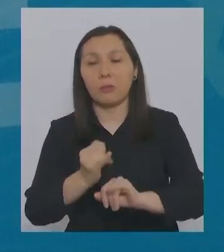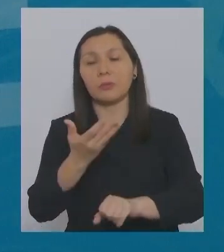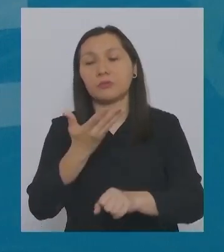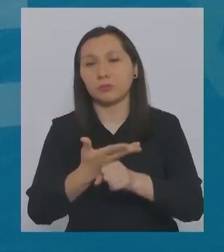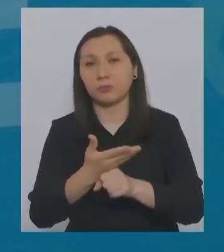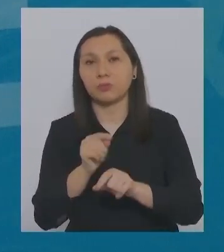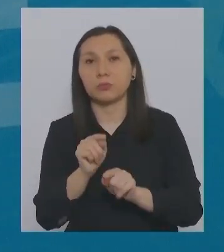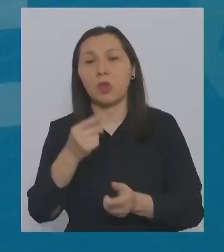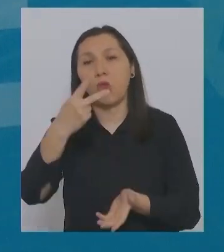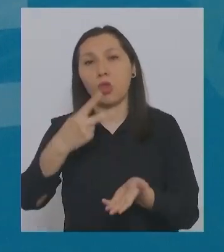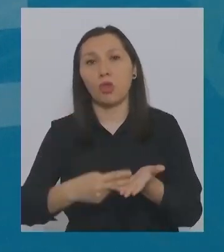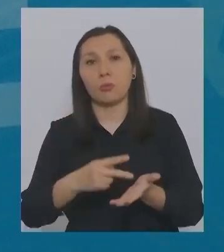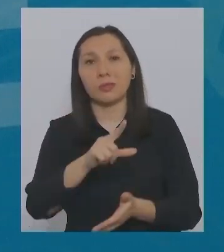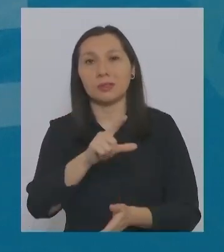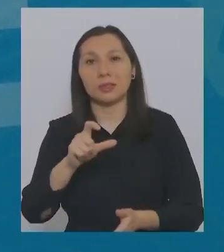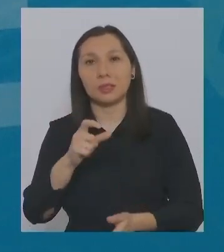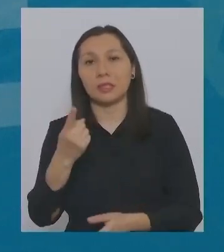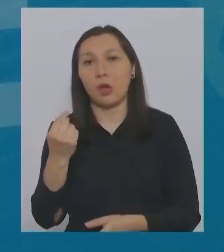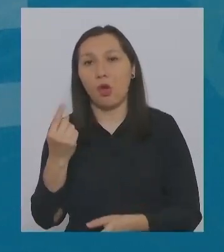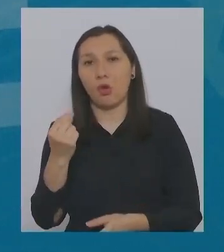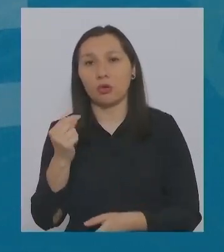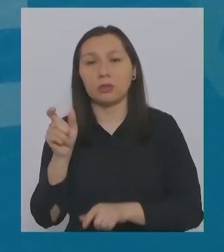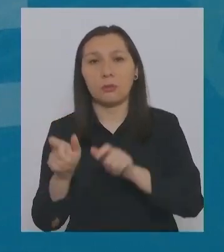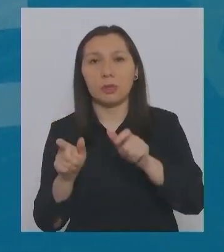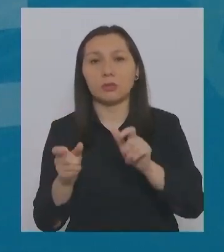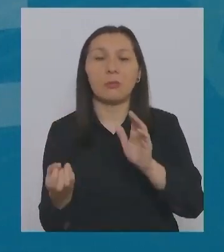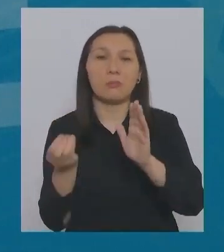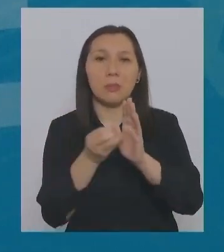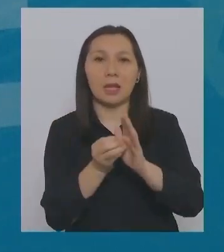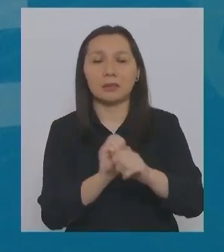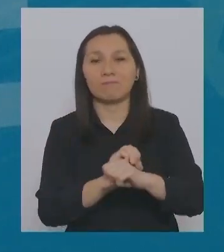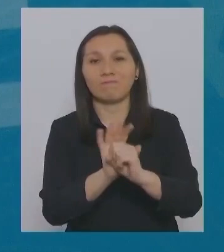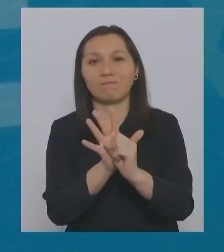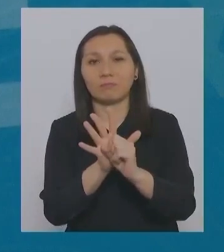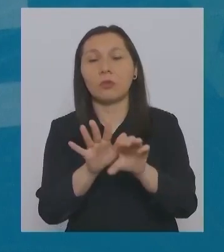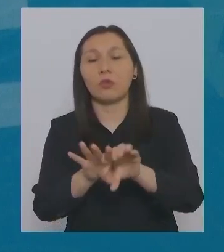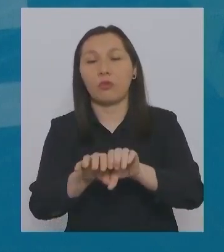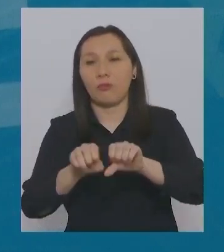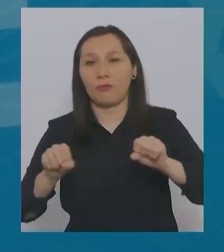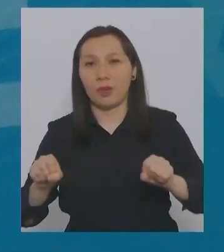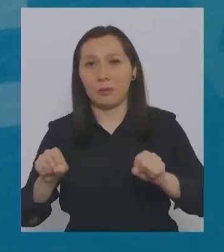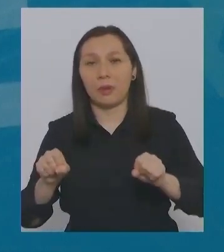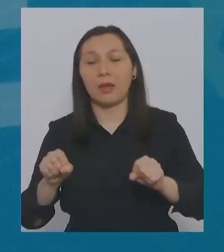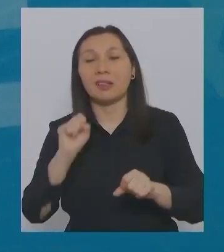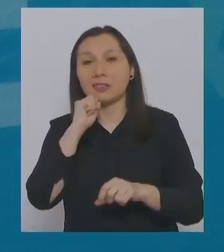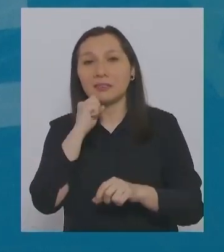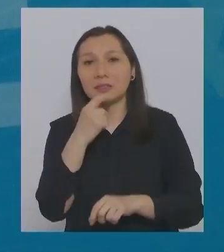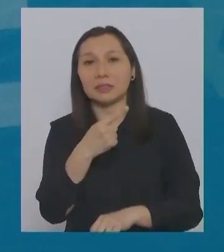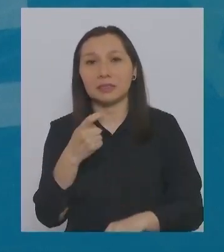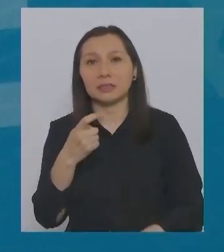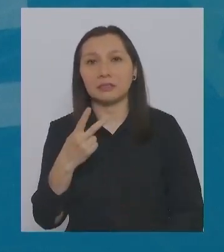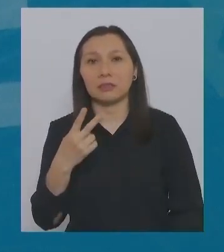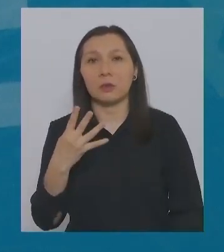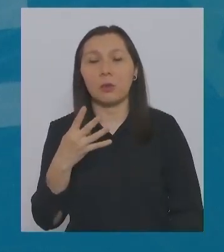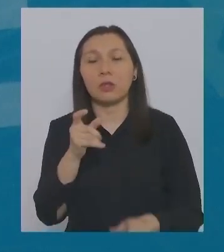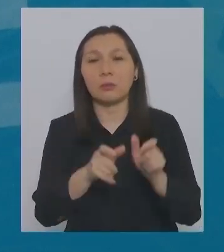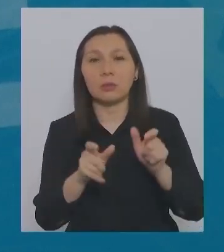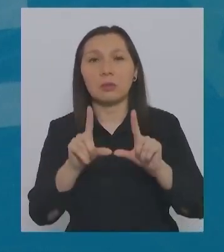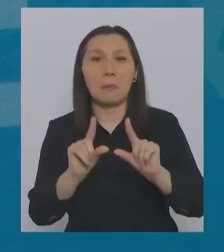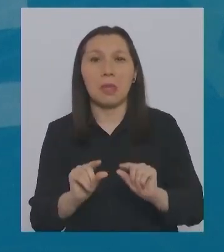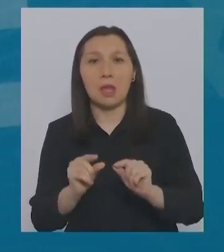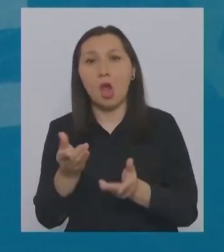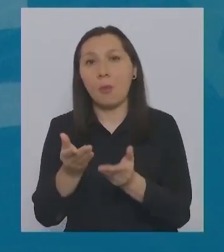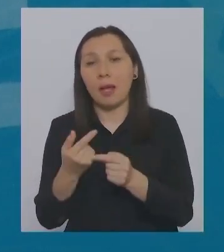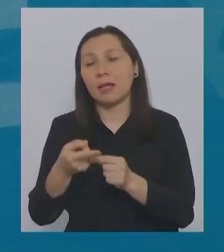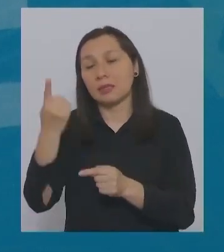tenemos 2.711 casos nuevos confirmados, es decir, 124 casos menos que el